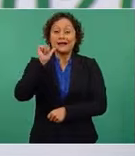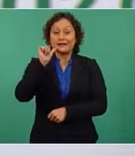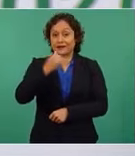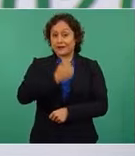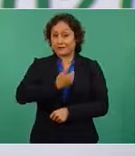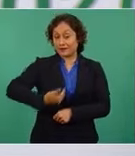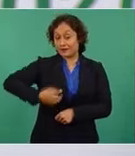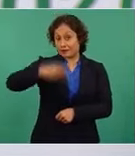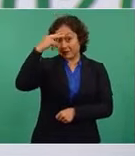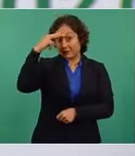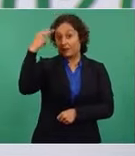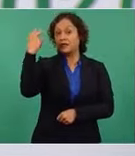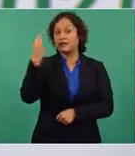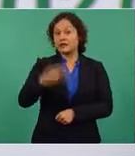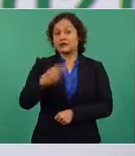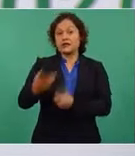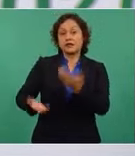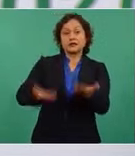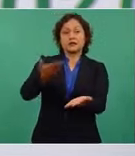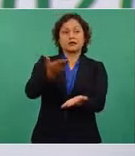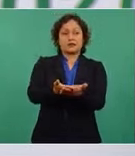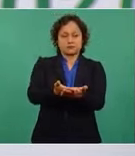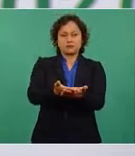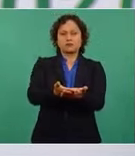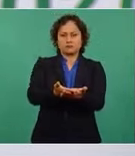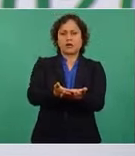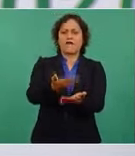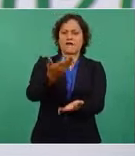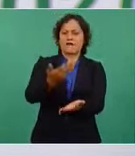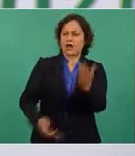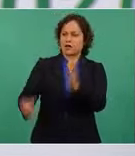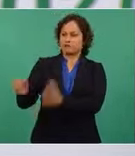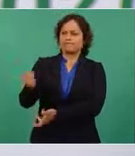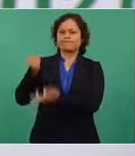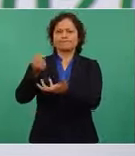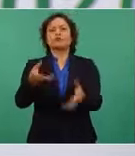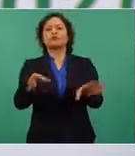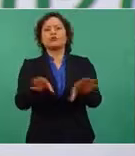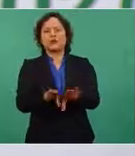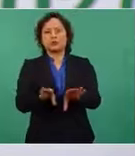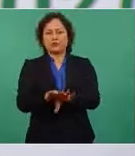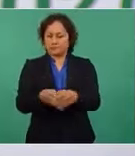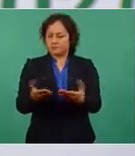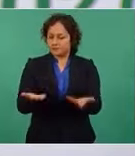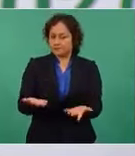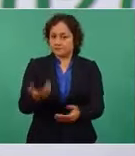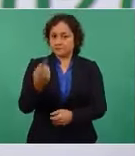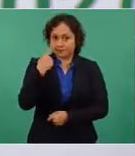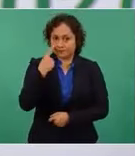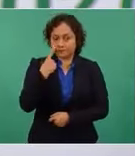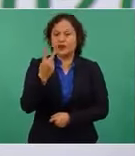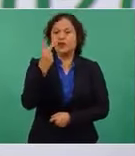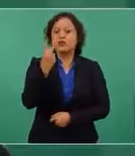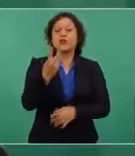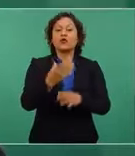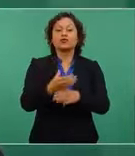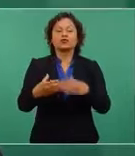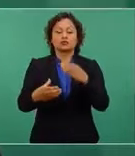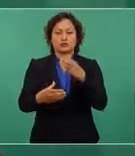basta con tener una buena propuesta, sino hay que ver cómo se va a llevar a cabo. Dos cuestiones principales.